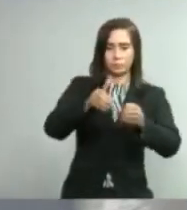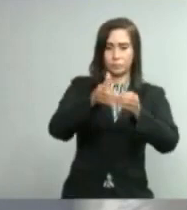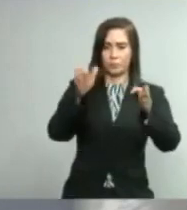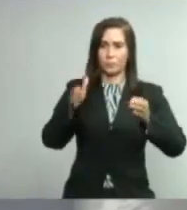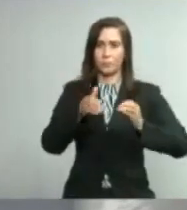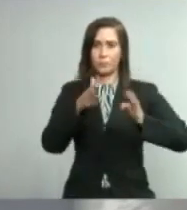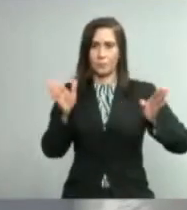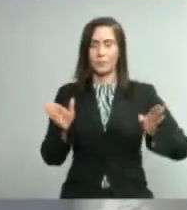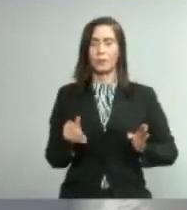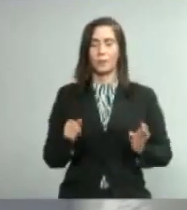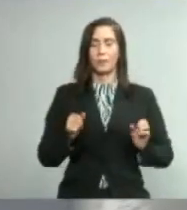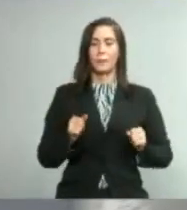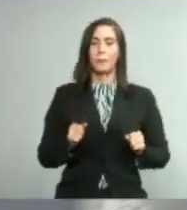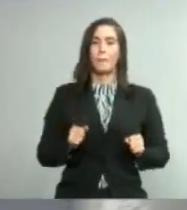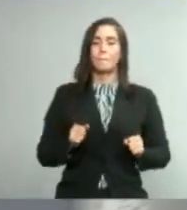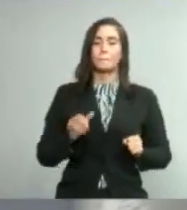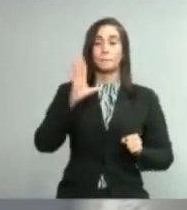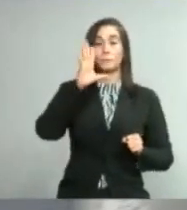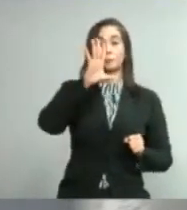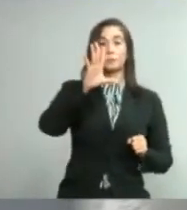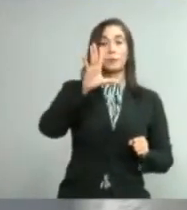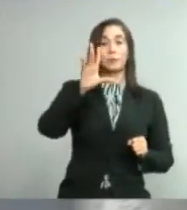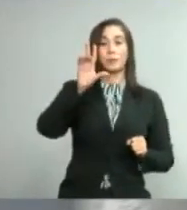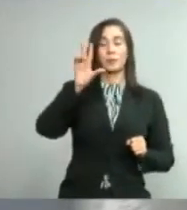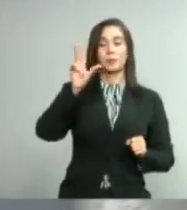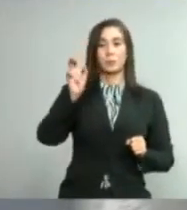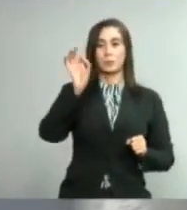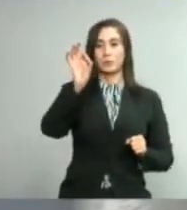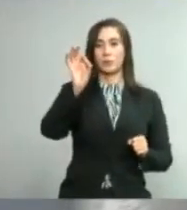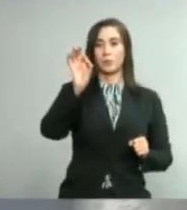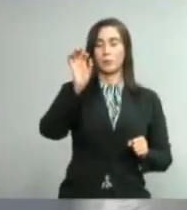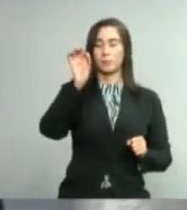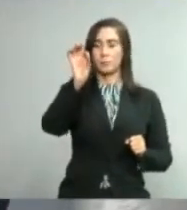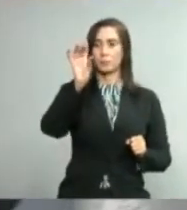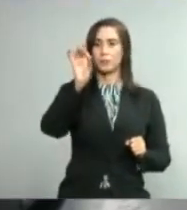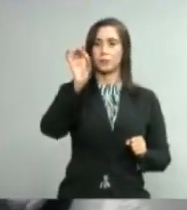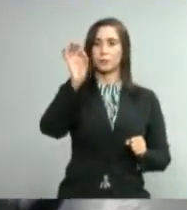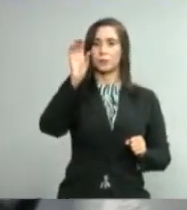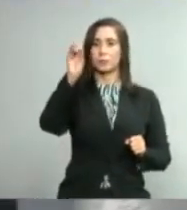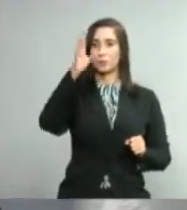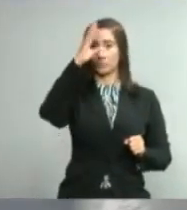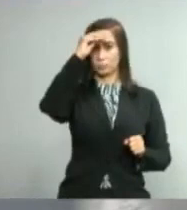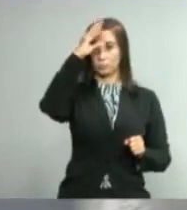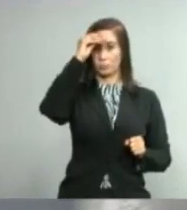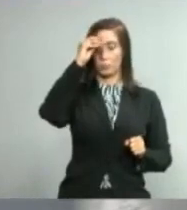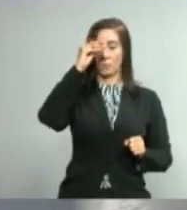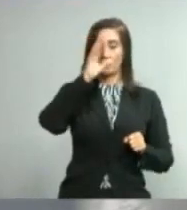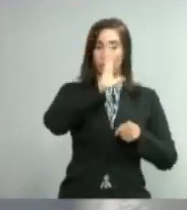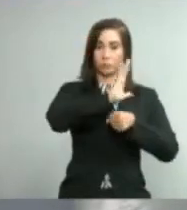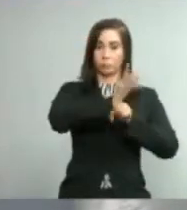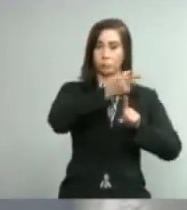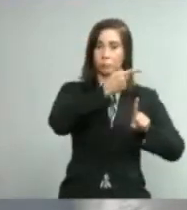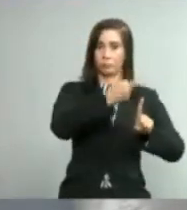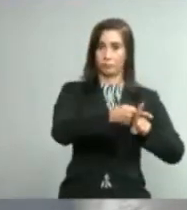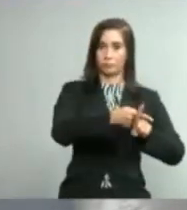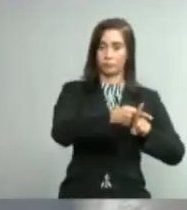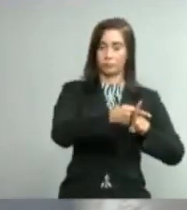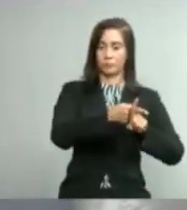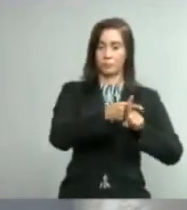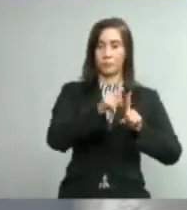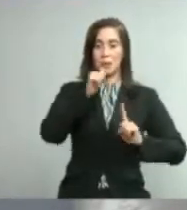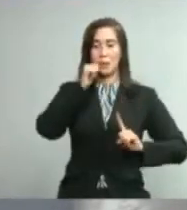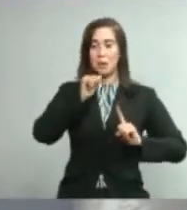casos confirmados, el 53.89%, corresponden a los hombres. Es una diferencia